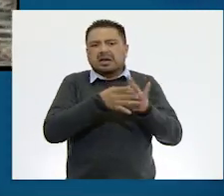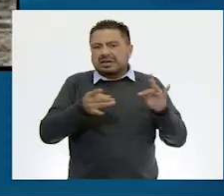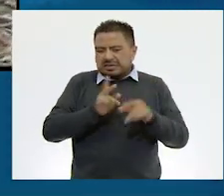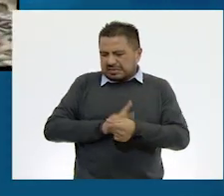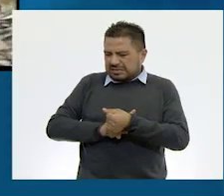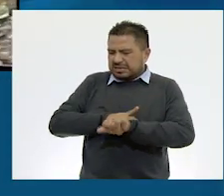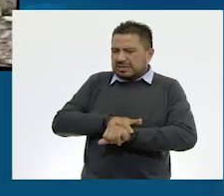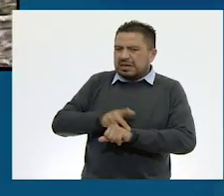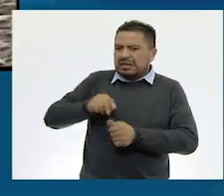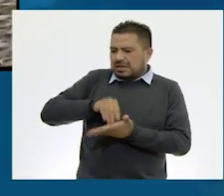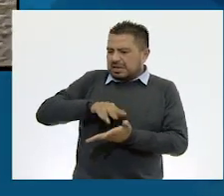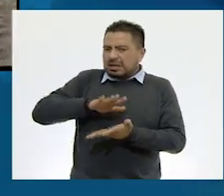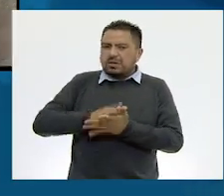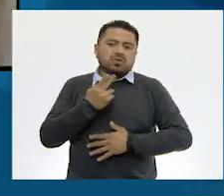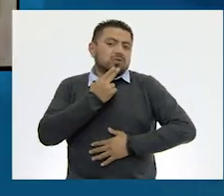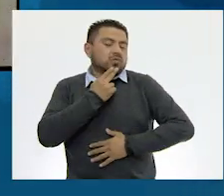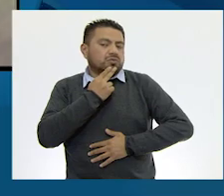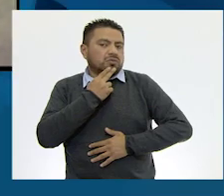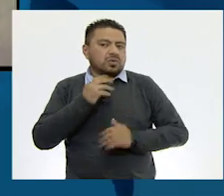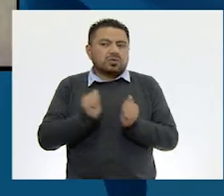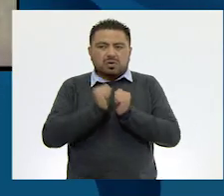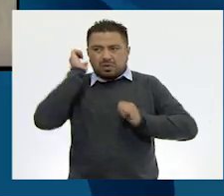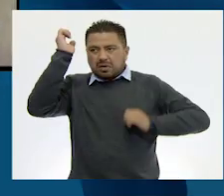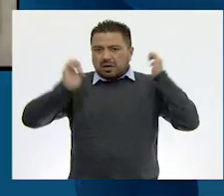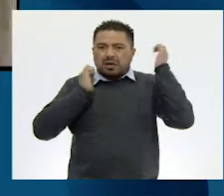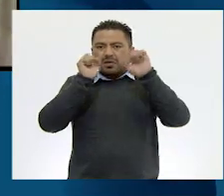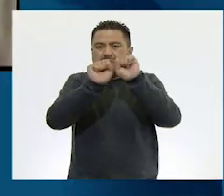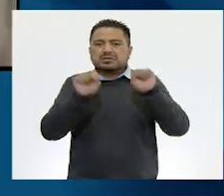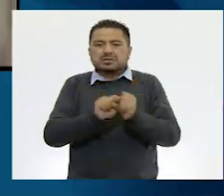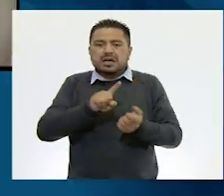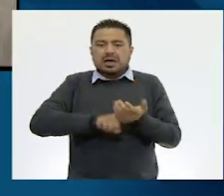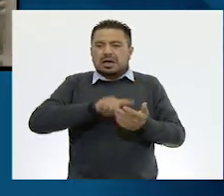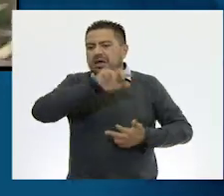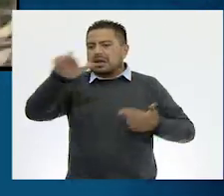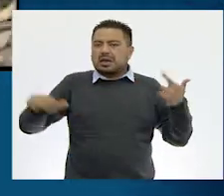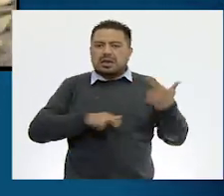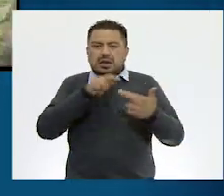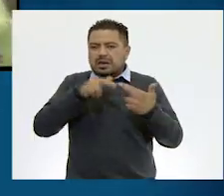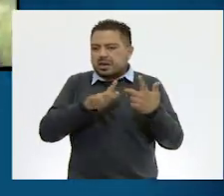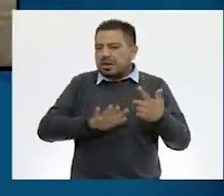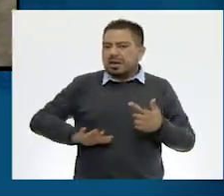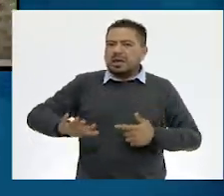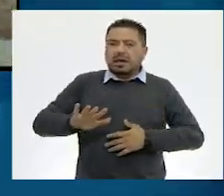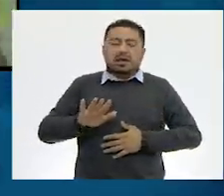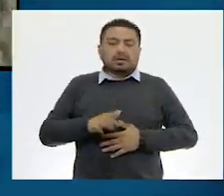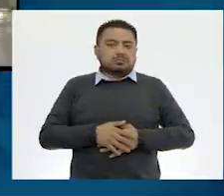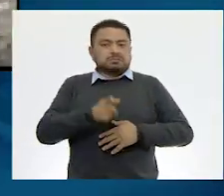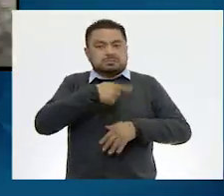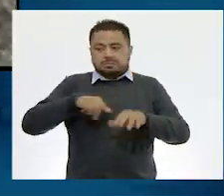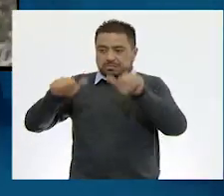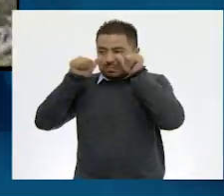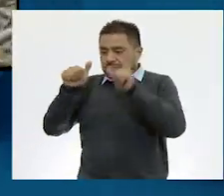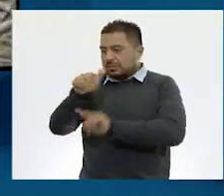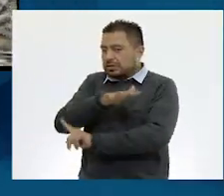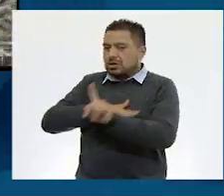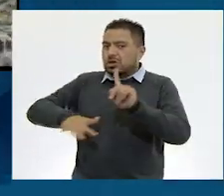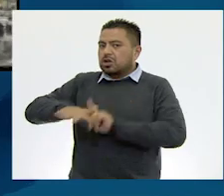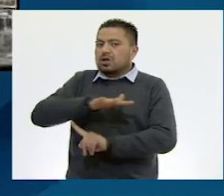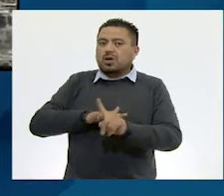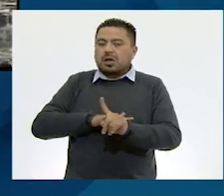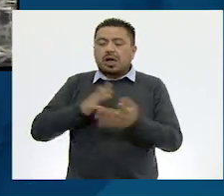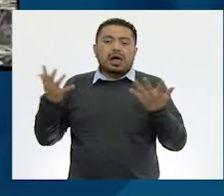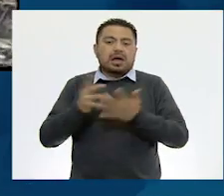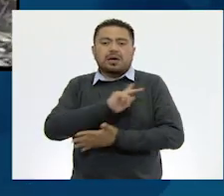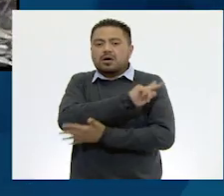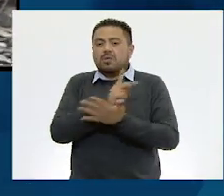para los planes de preservación de ecosistemas a nivel regional. En atención a su entorno, se